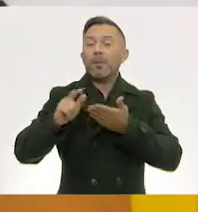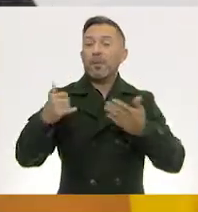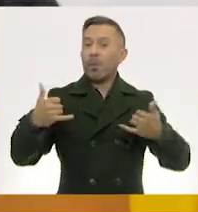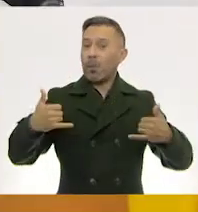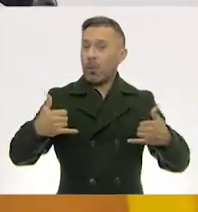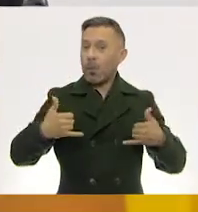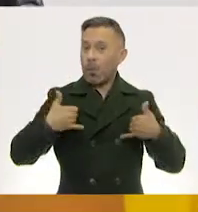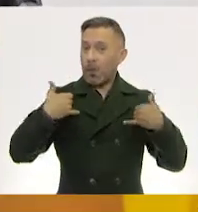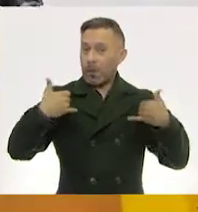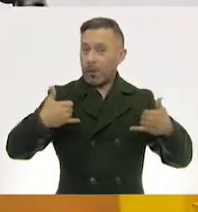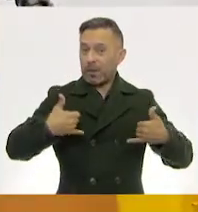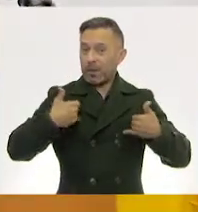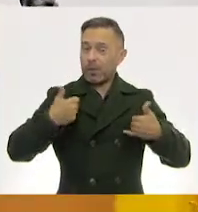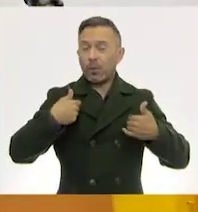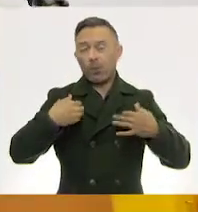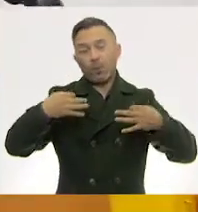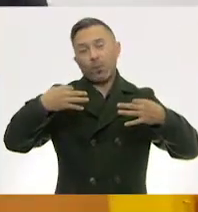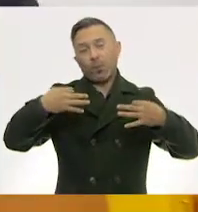digno porte.